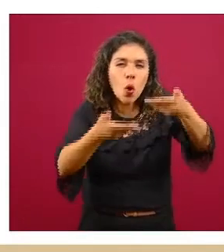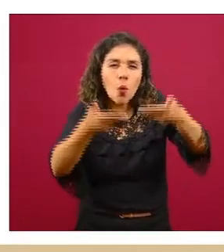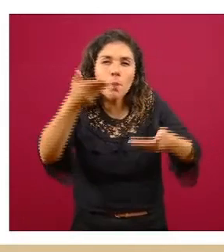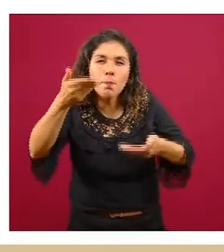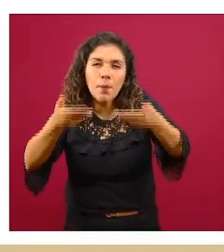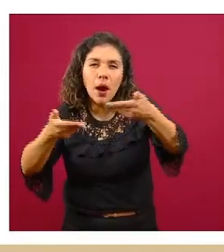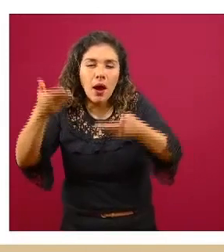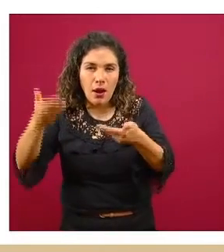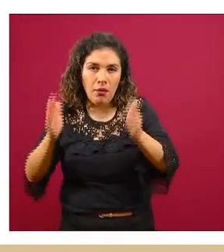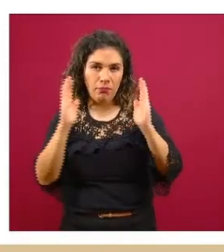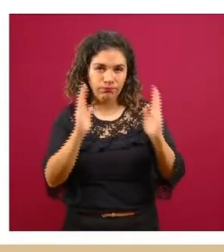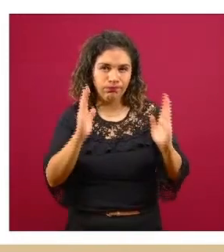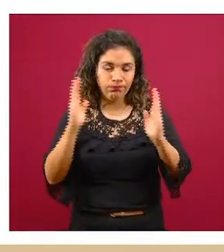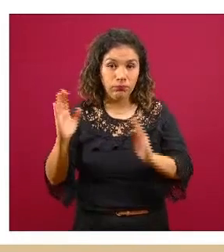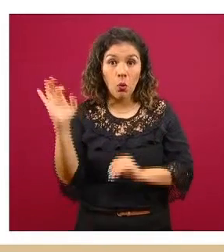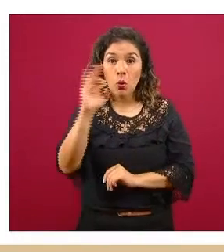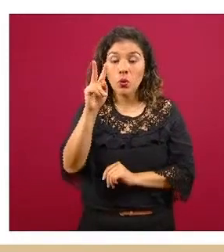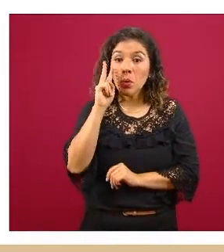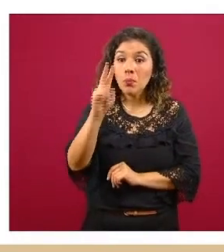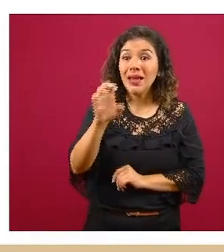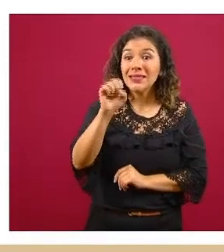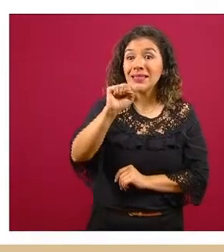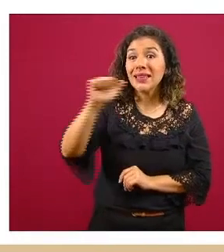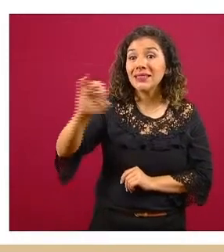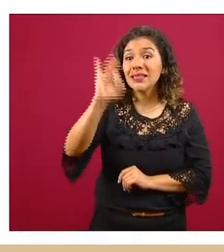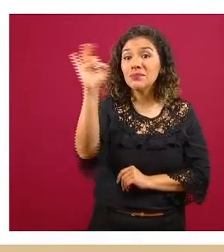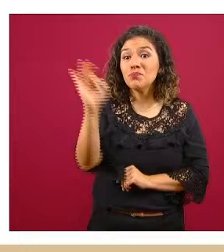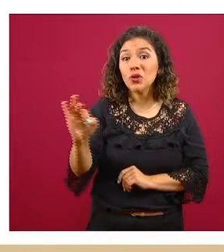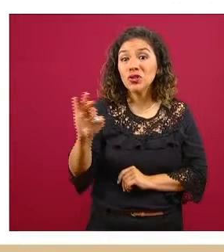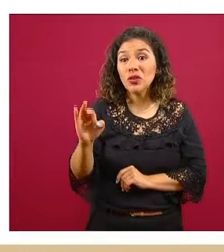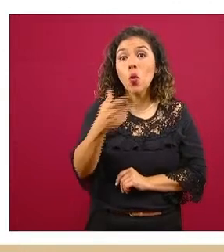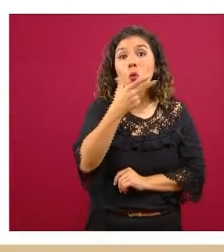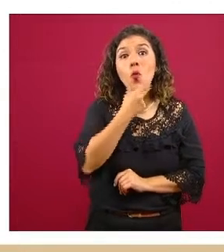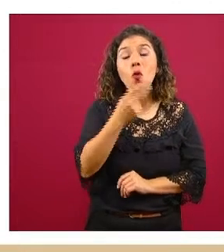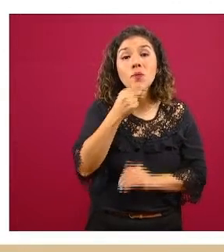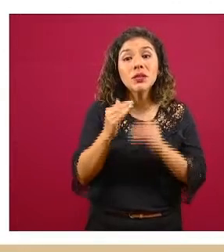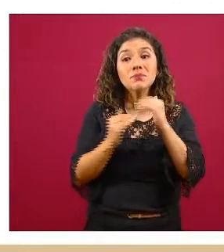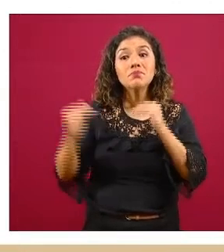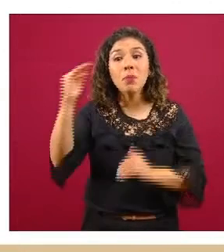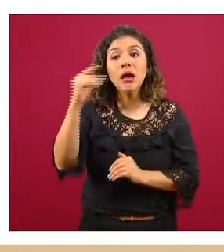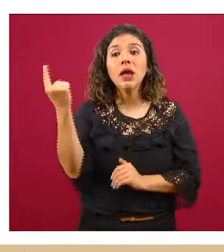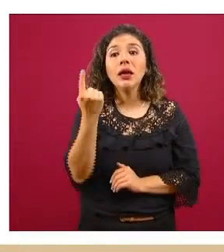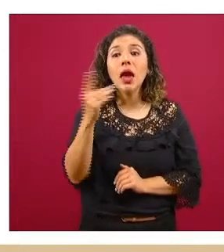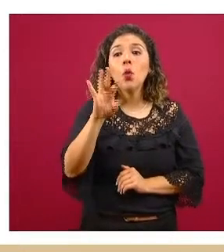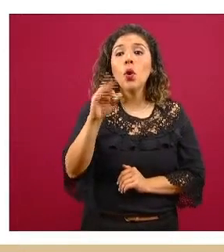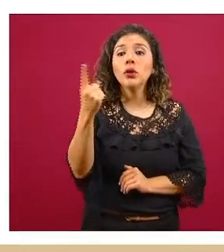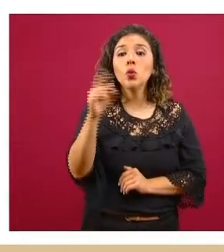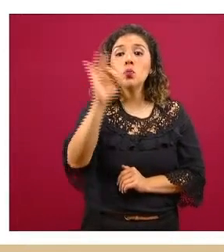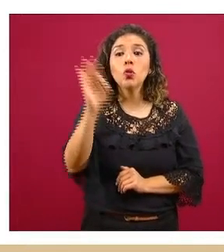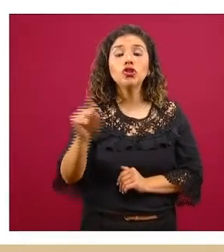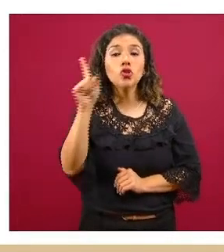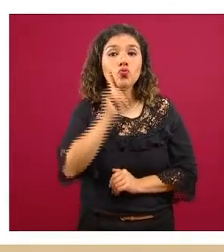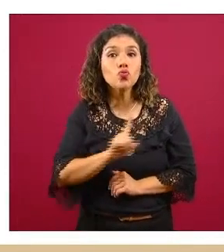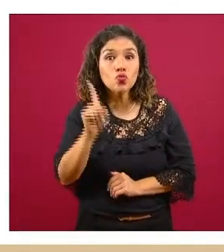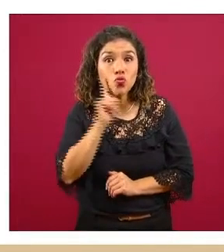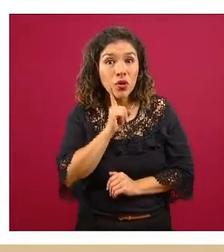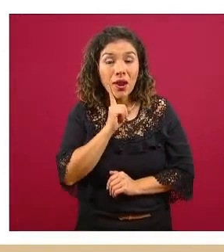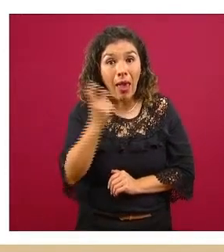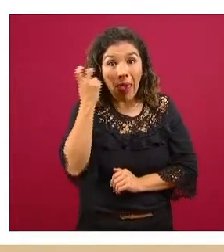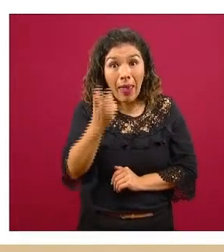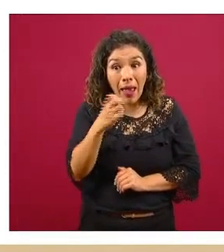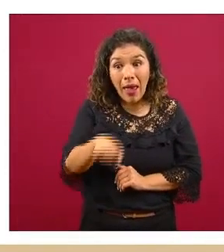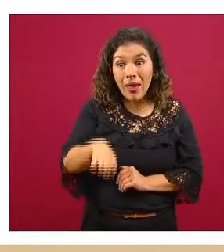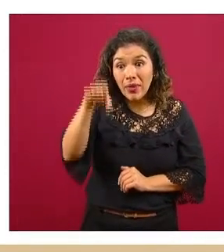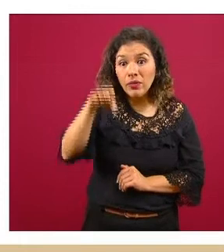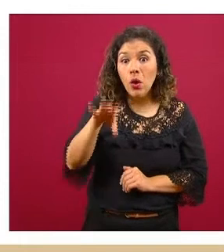de mayor riesgo cuando lo vemos un 66% de exceso en hombres contra 41% en mujeres y vemos este